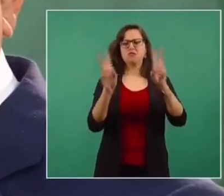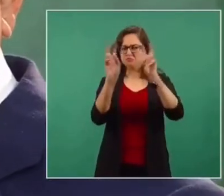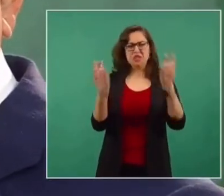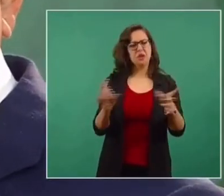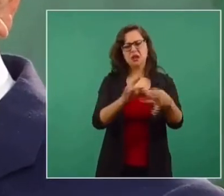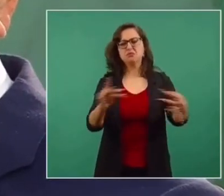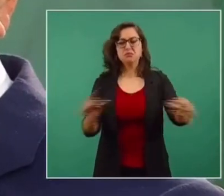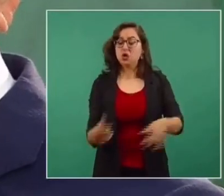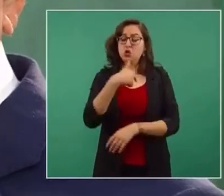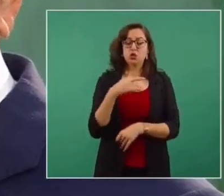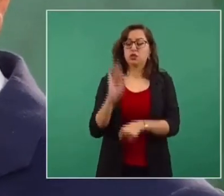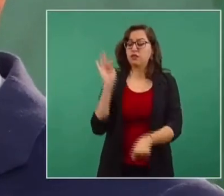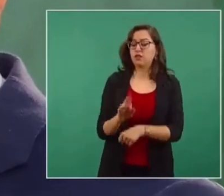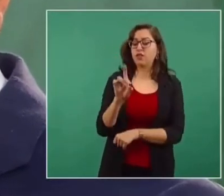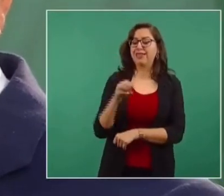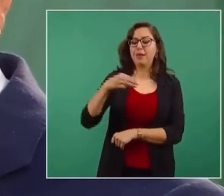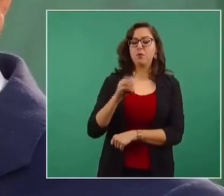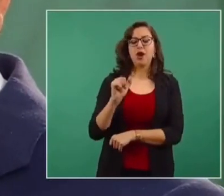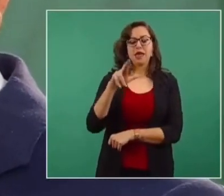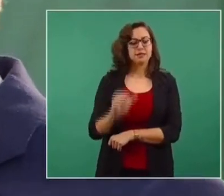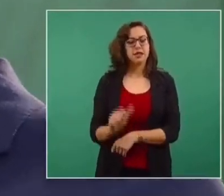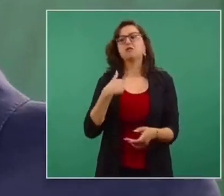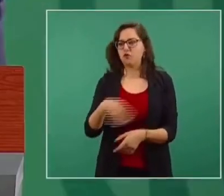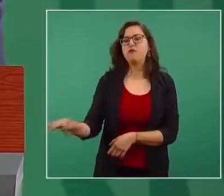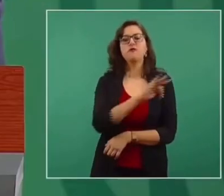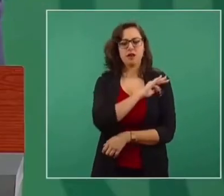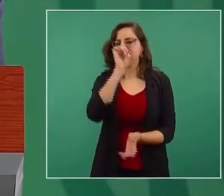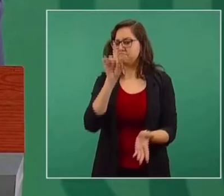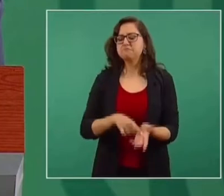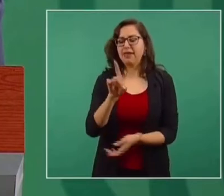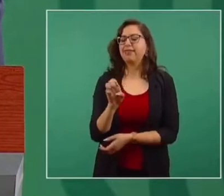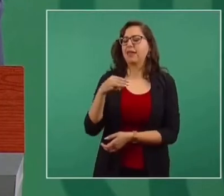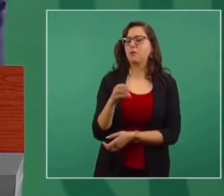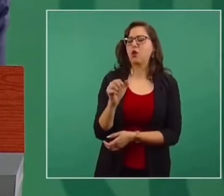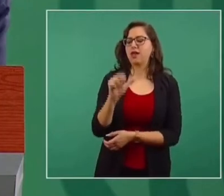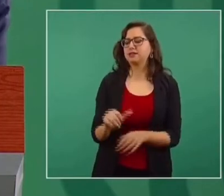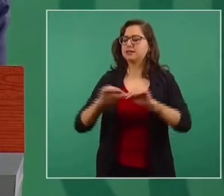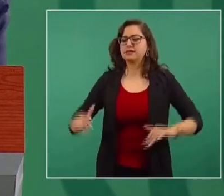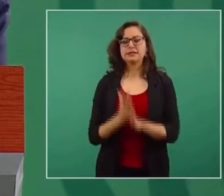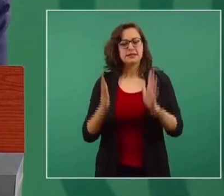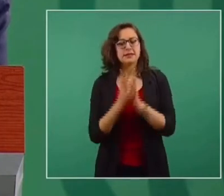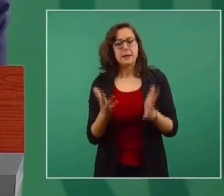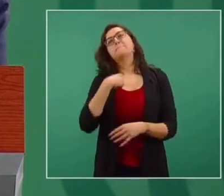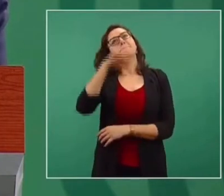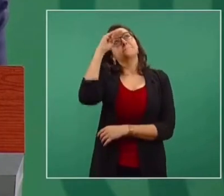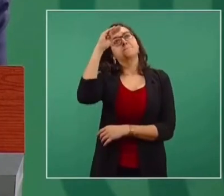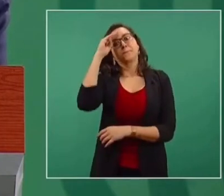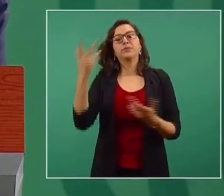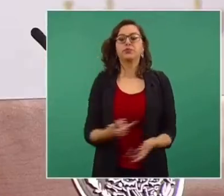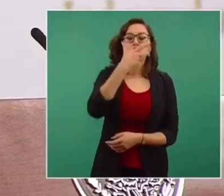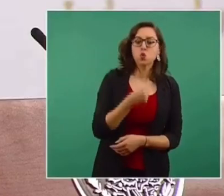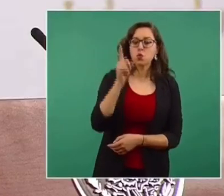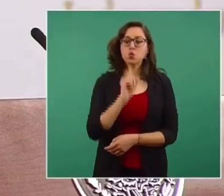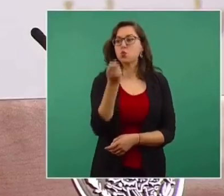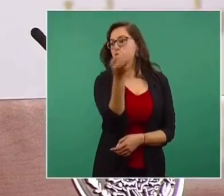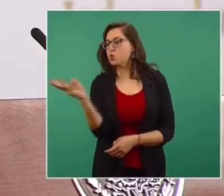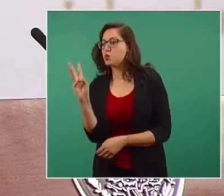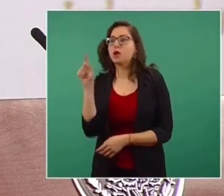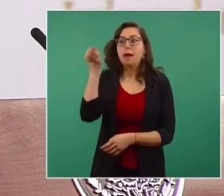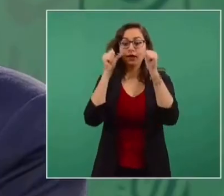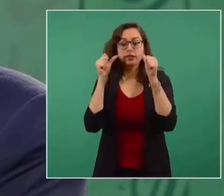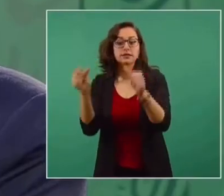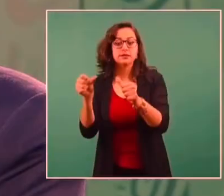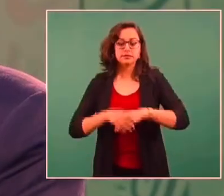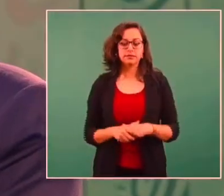democracia, creo en la democracia, creo que se debe tomar en cuenta a hombres y mujeres de